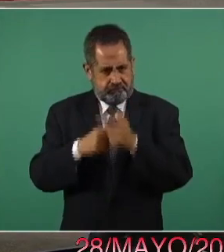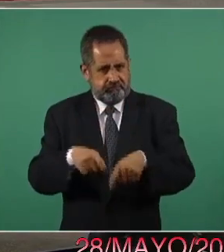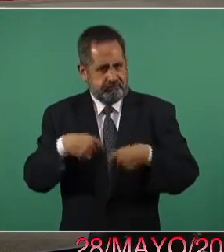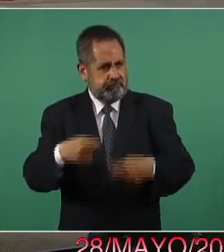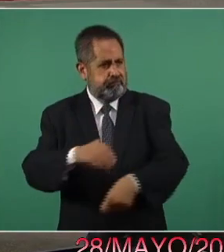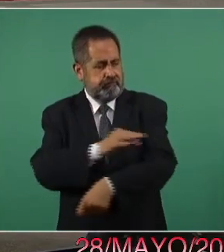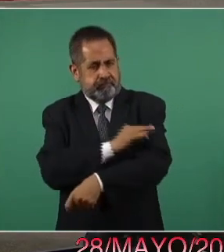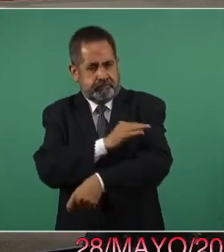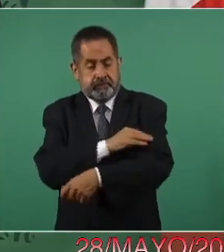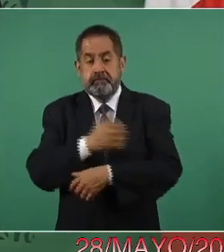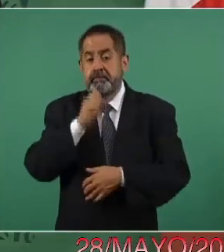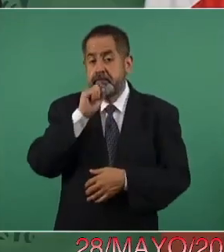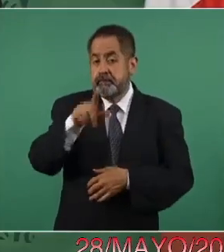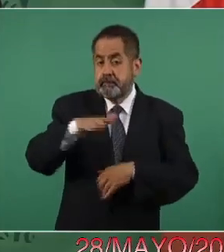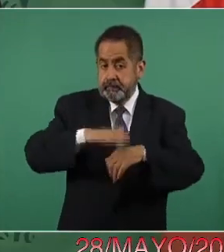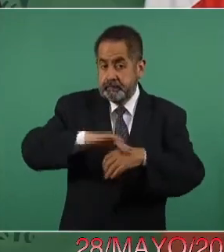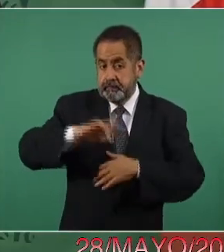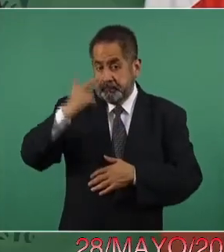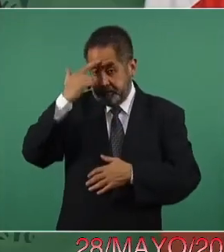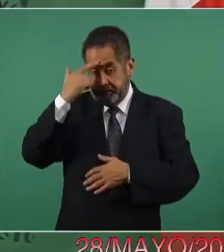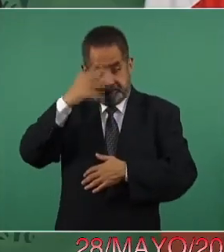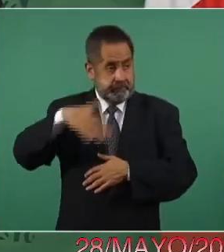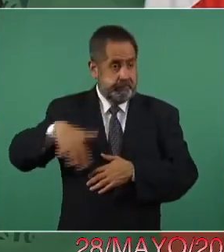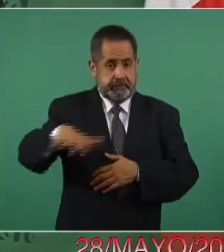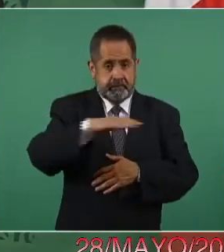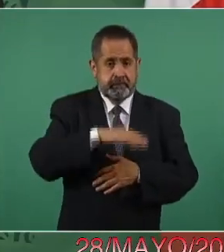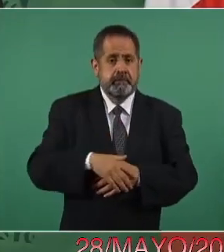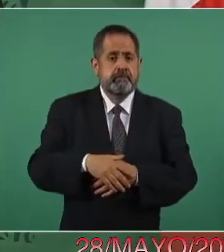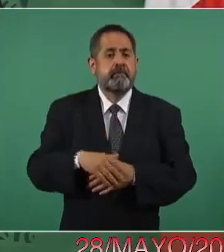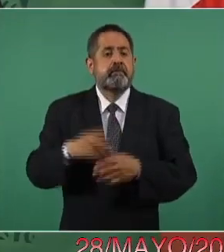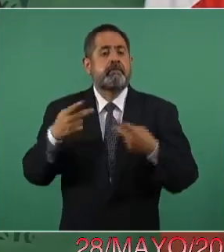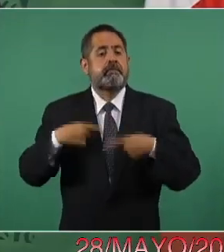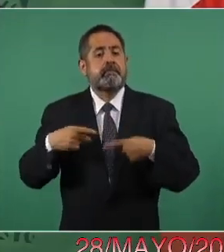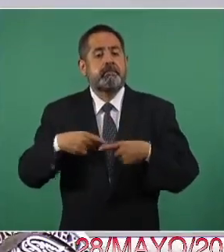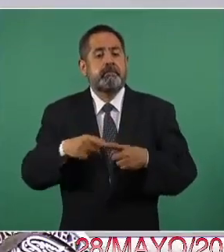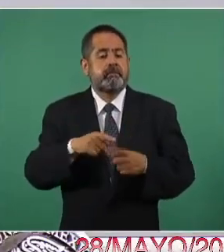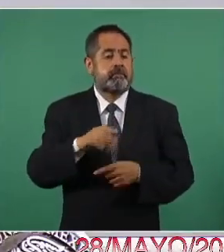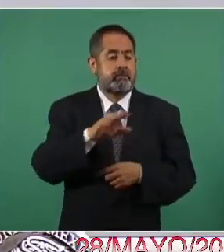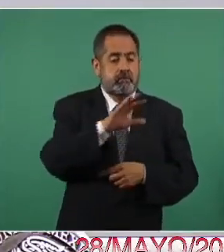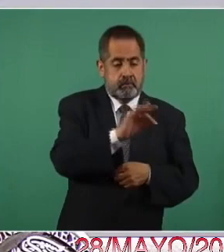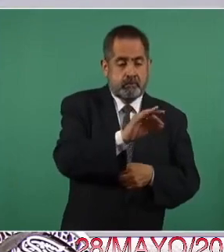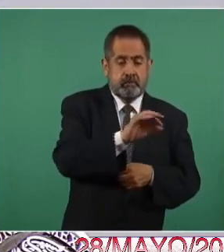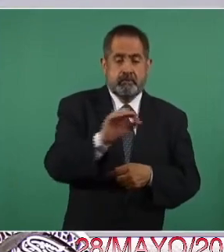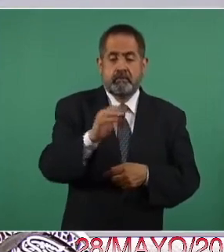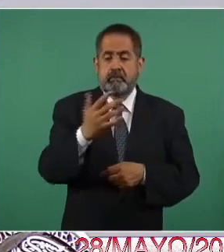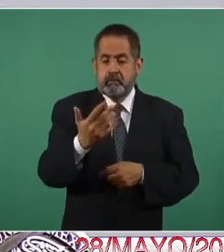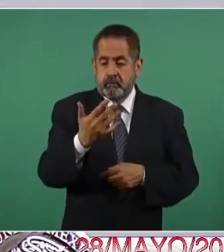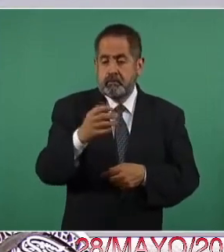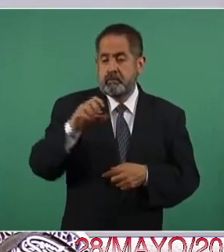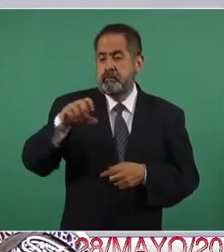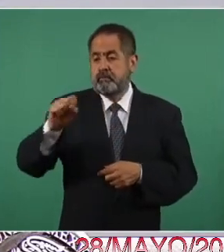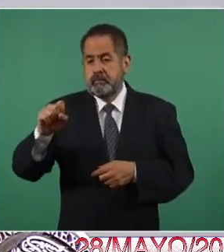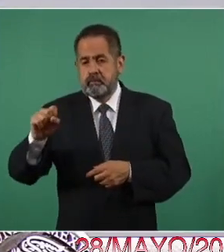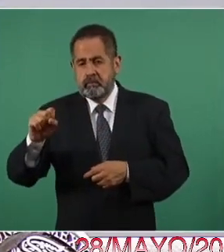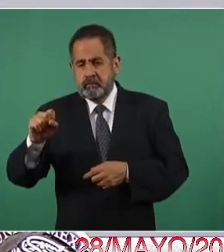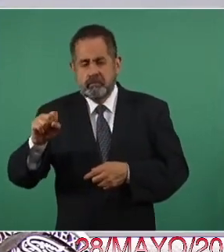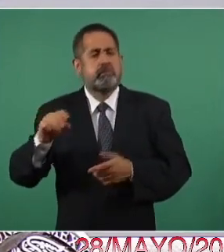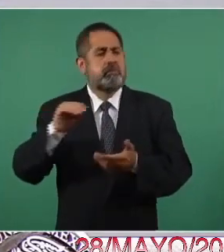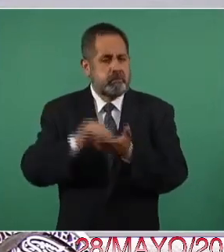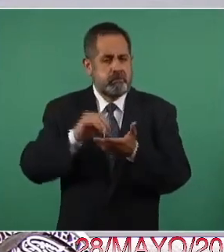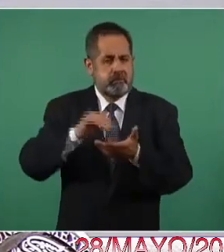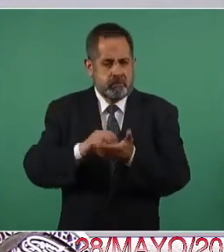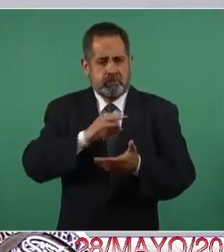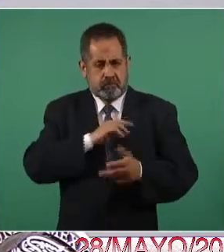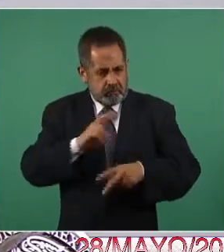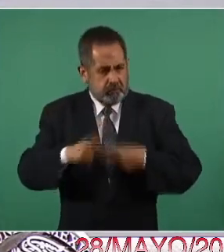Y recordar también a la población general que las personas de 40, 50, 60 y más pueden seguir acudiendo